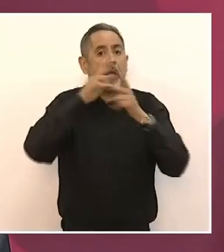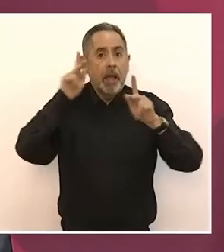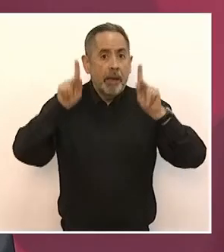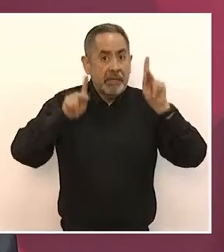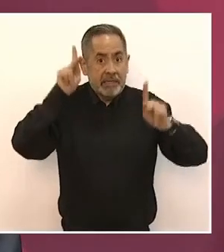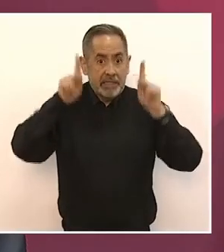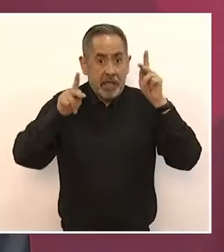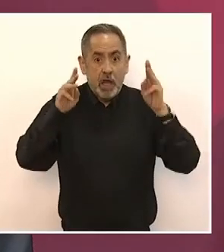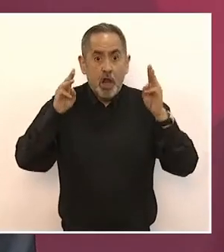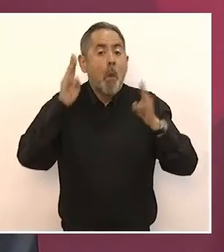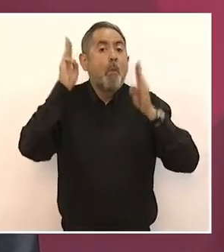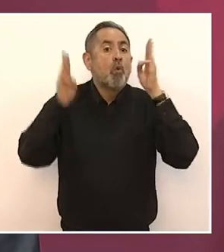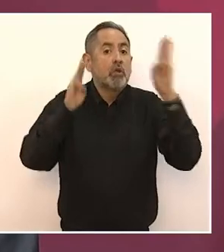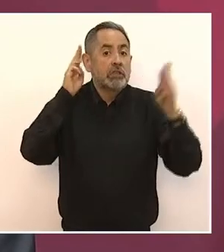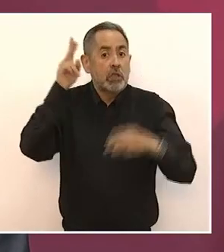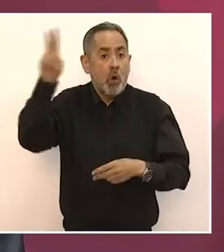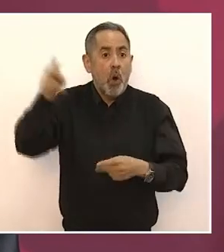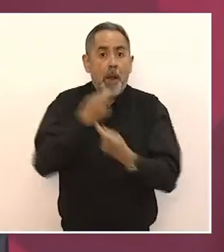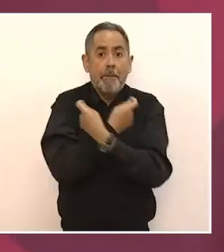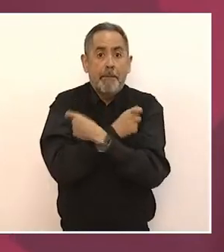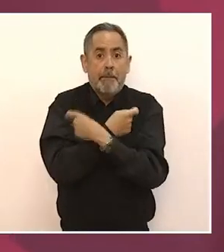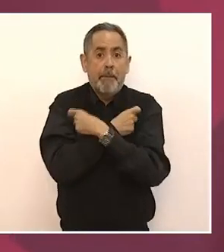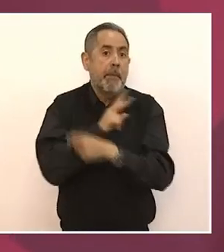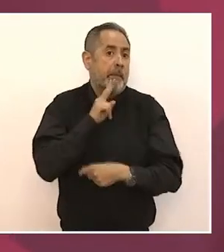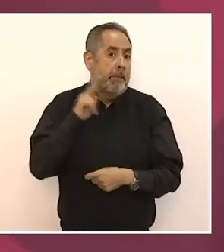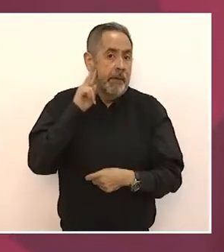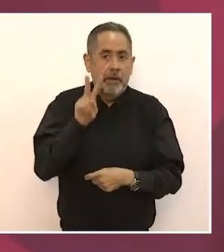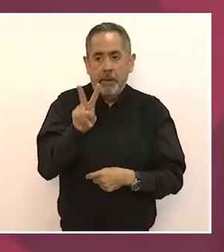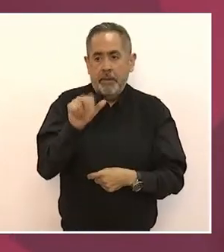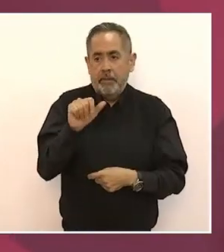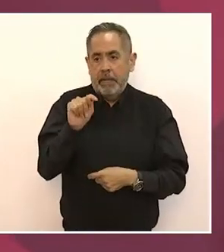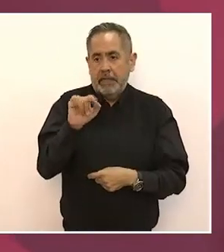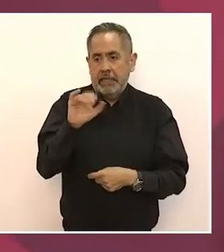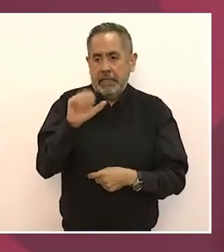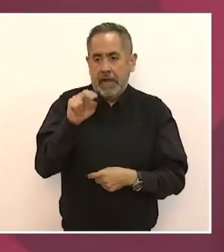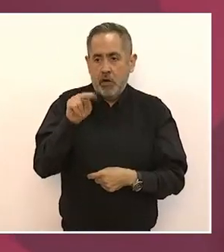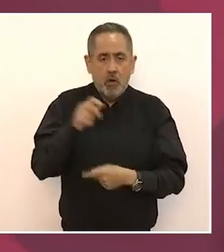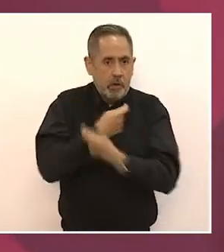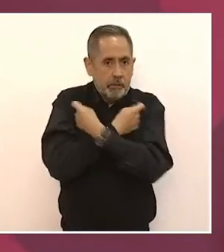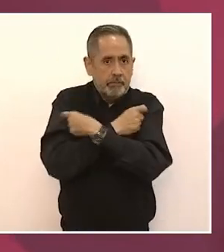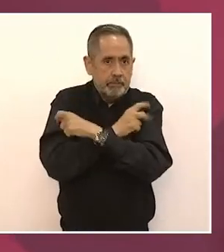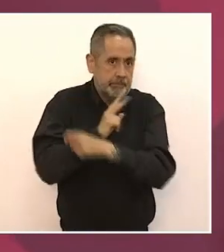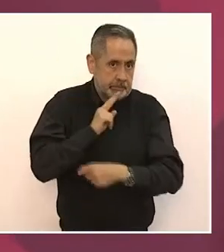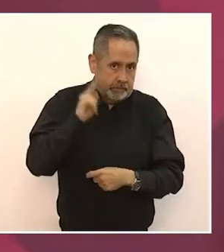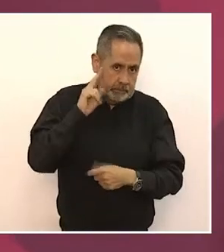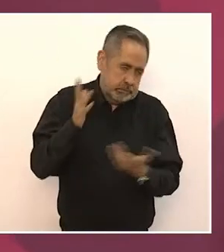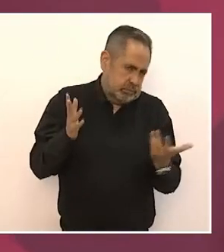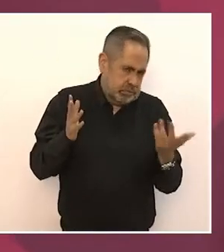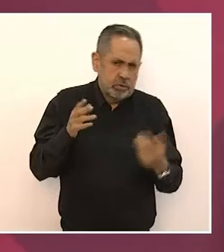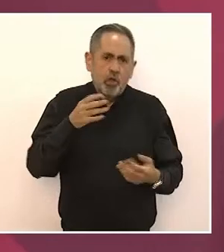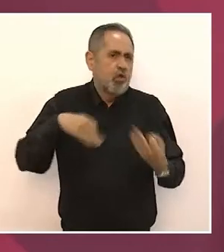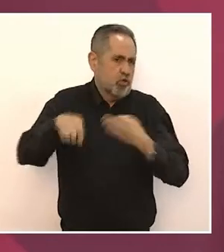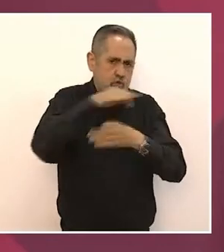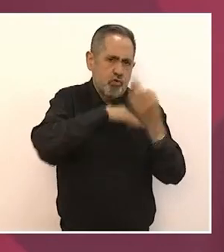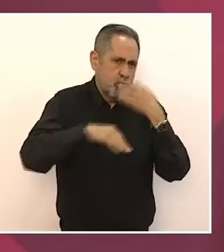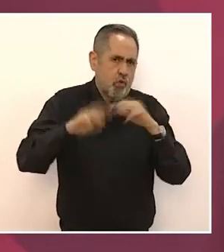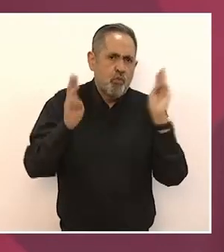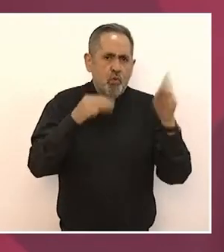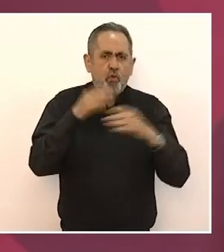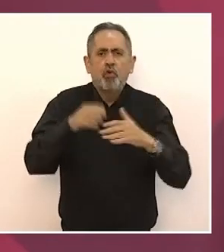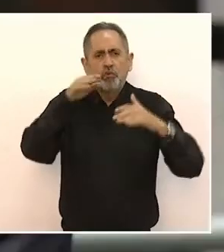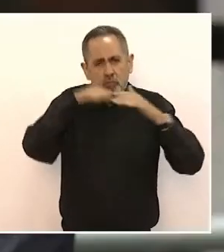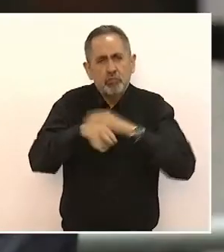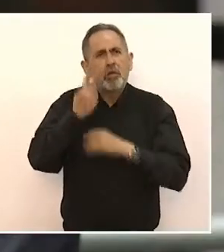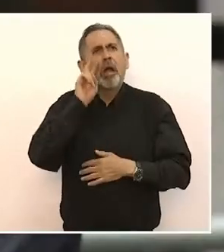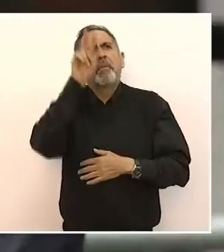Vaticano y todo el mundo va a ver a